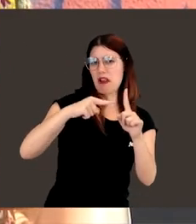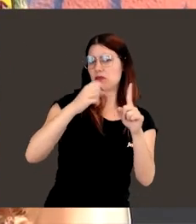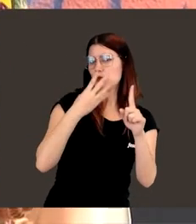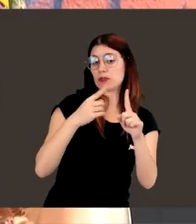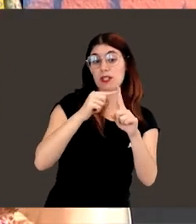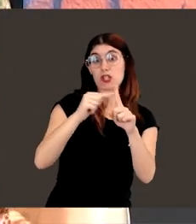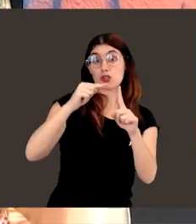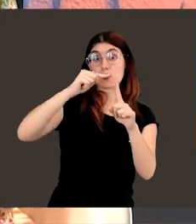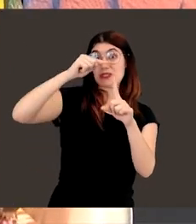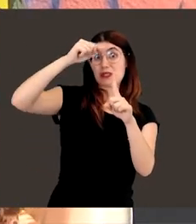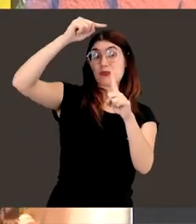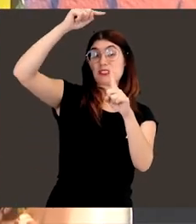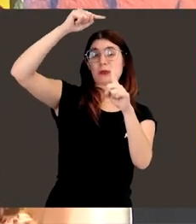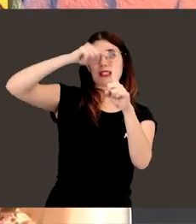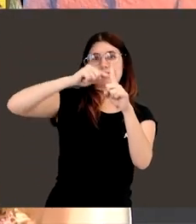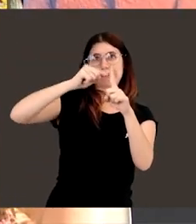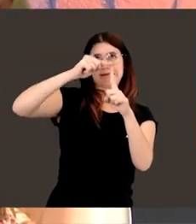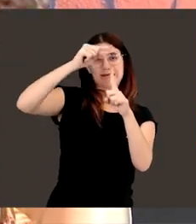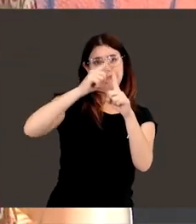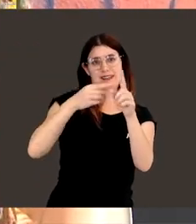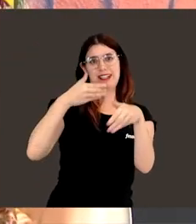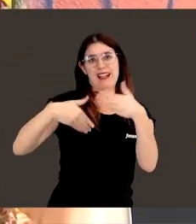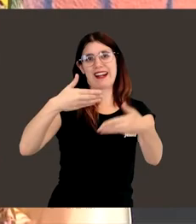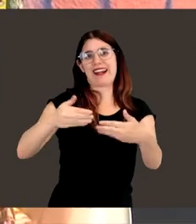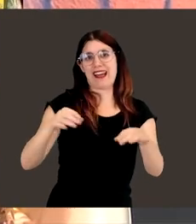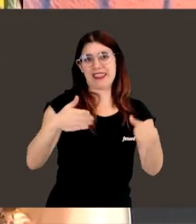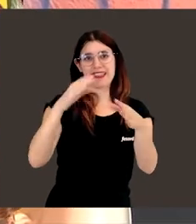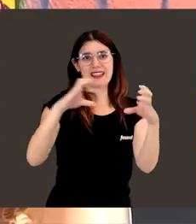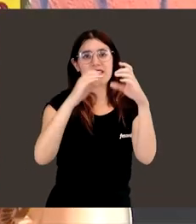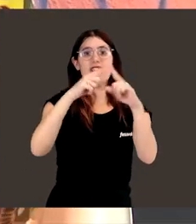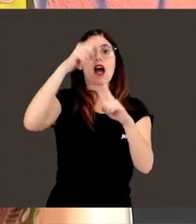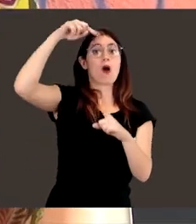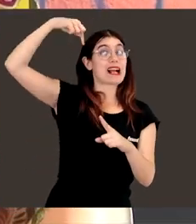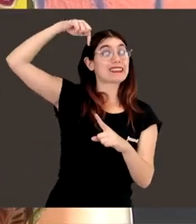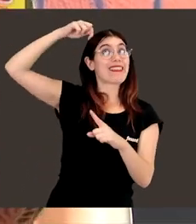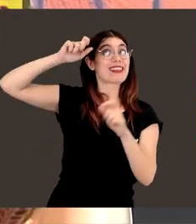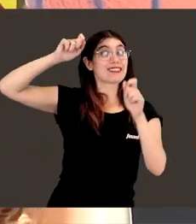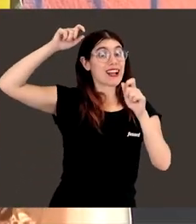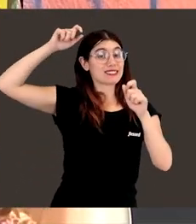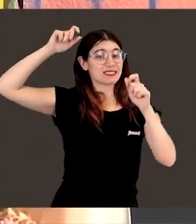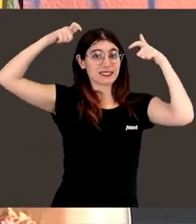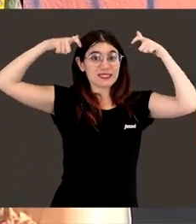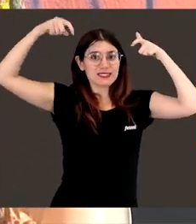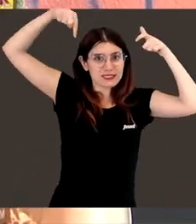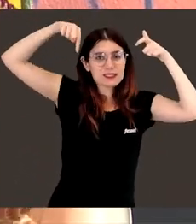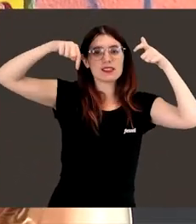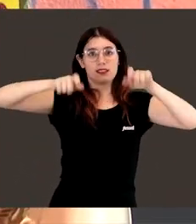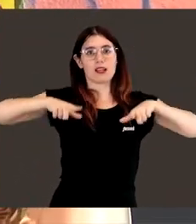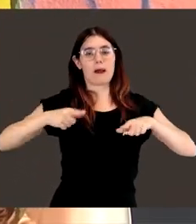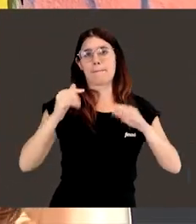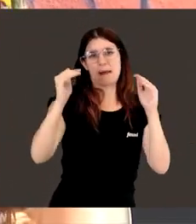subiendo, progresando en la carrera científica, pues cada vez hay menos mujeres catedráticas, menos mujeres profesoras de investigación en el CSIC,